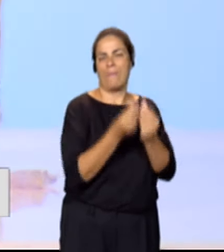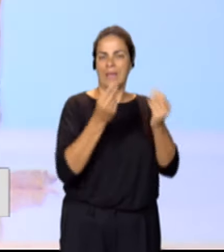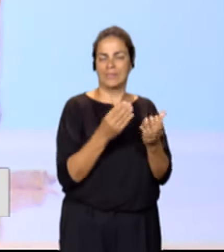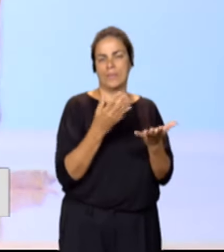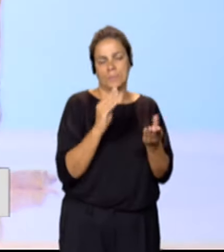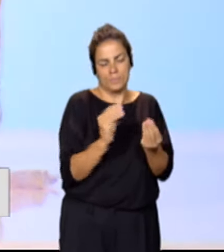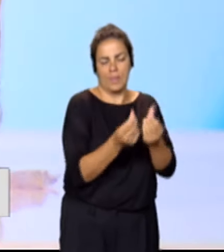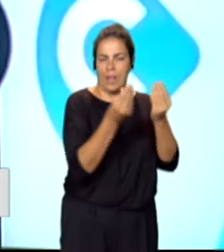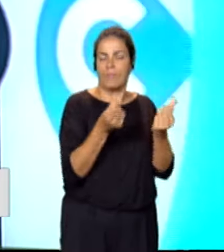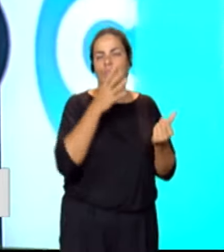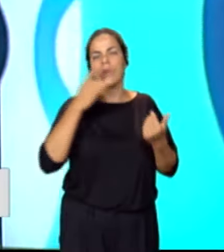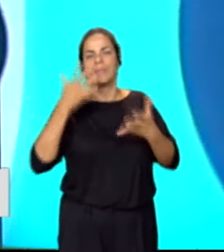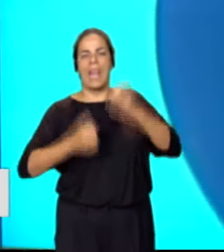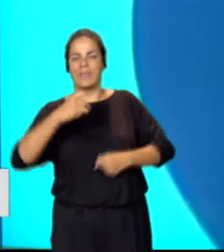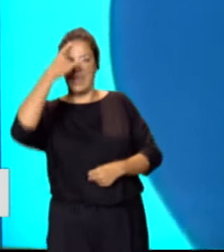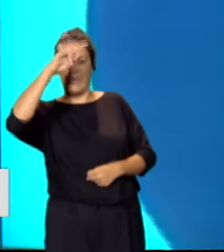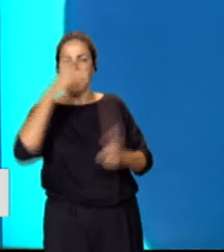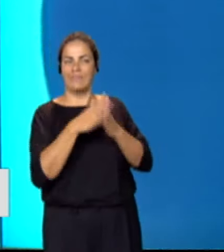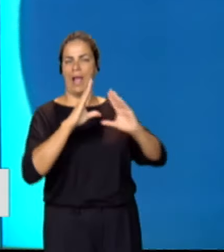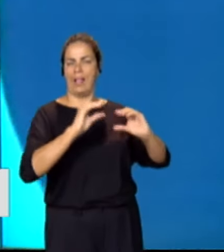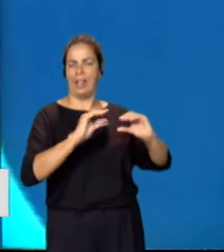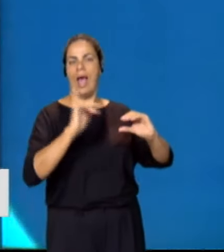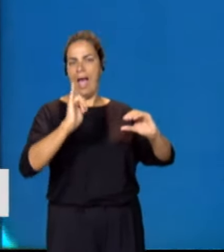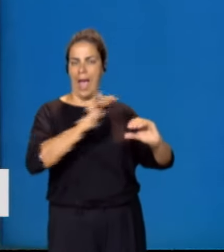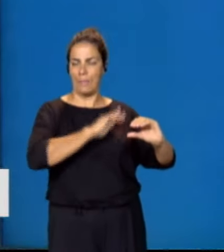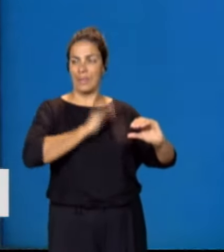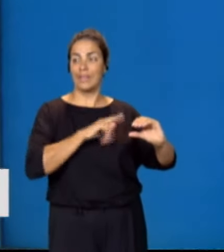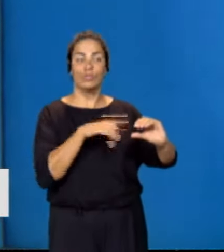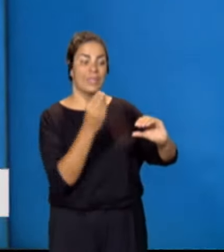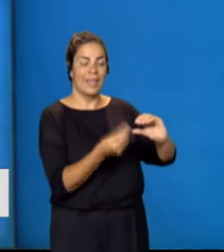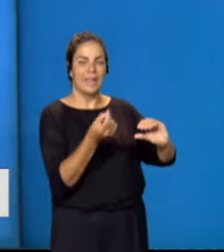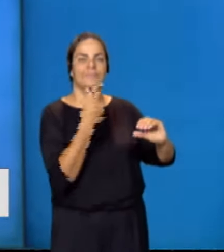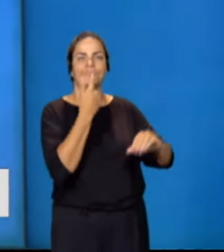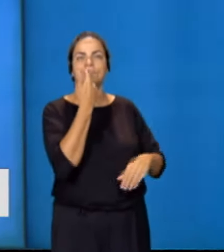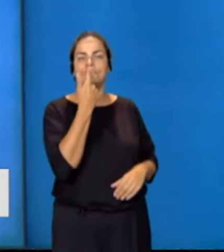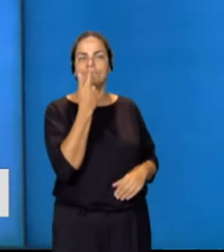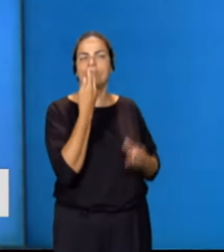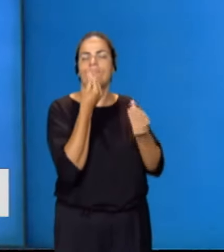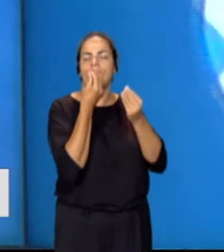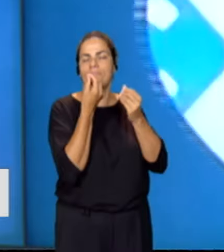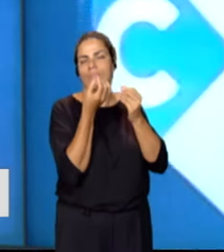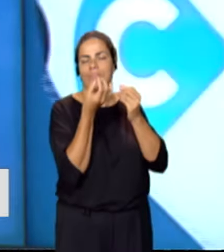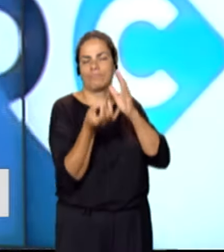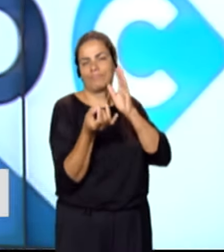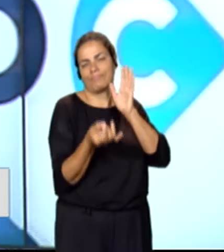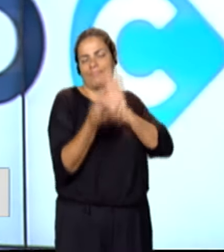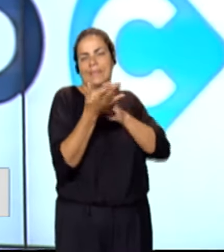grasa que lo que hace es, se crea unos cristales en el paladar, un cristalino